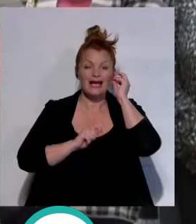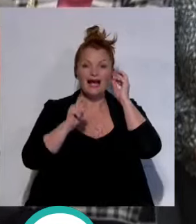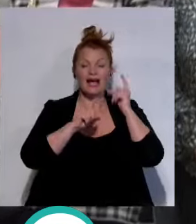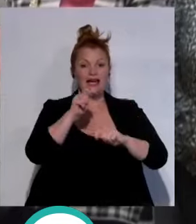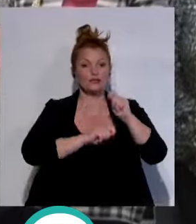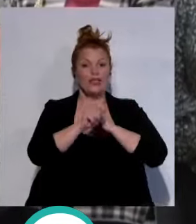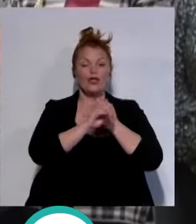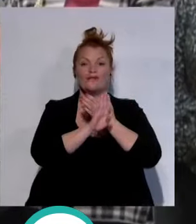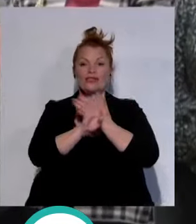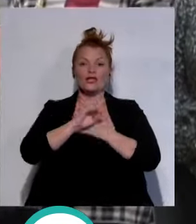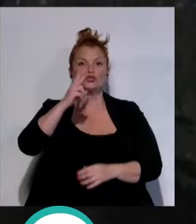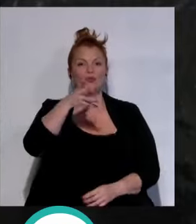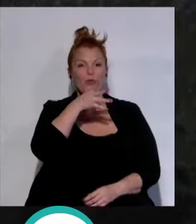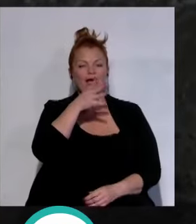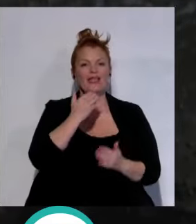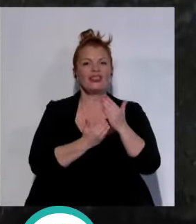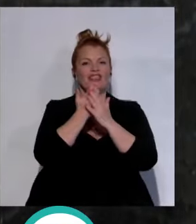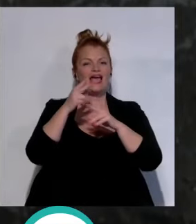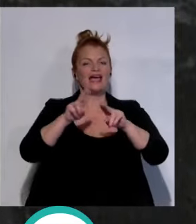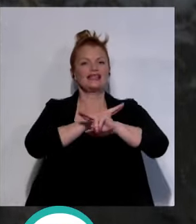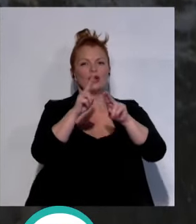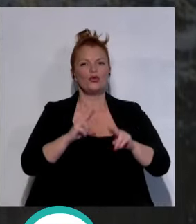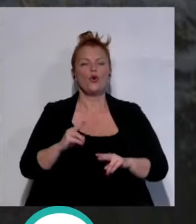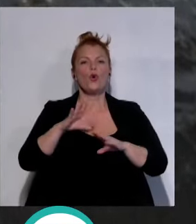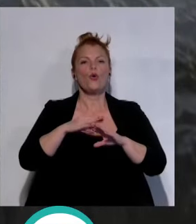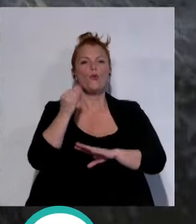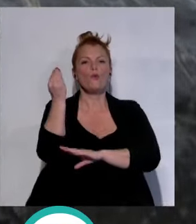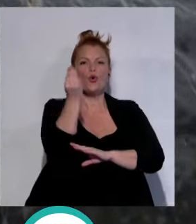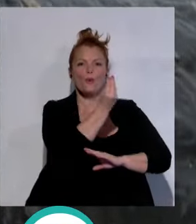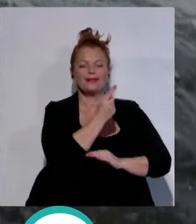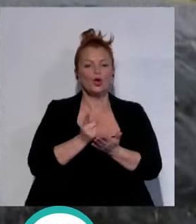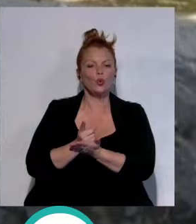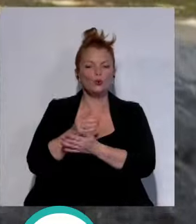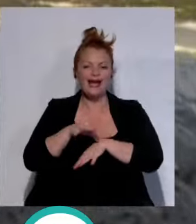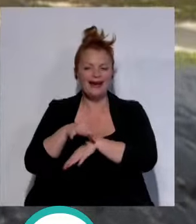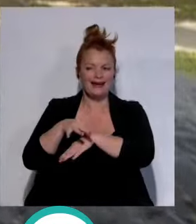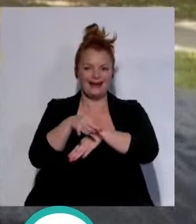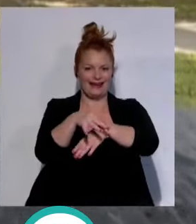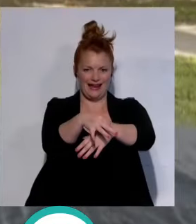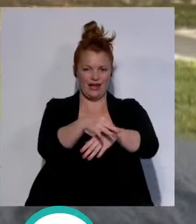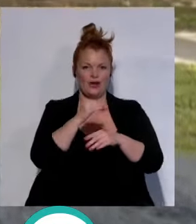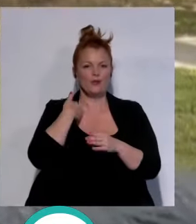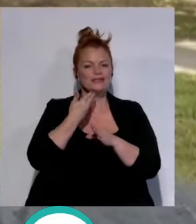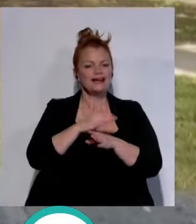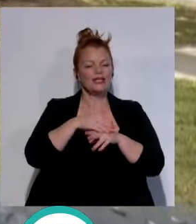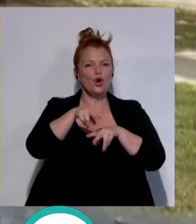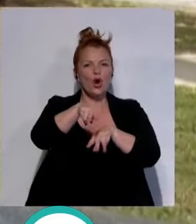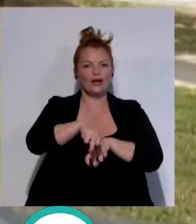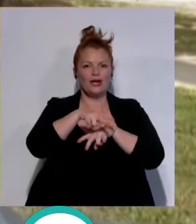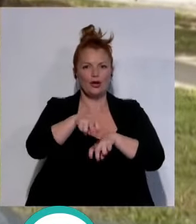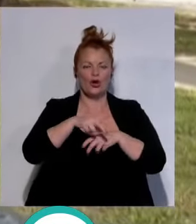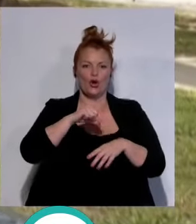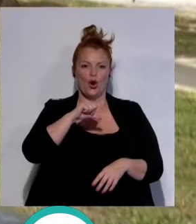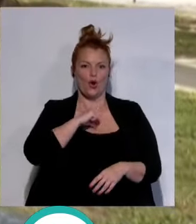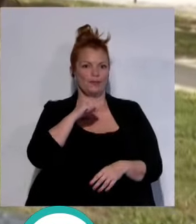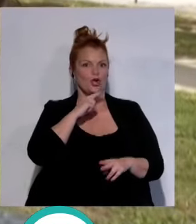segunda guada ha celebrado el día internacional de los monumentos con una ruta guiada a la batería y restos arqueológicos del hospital del